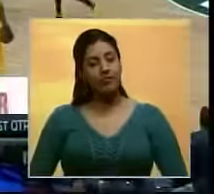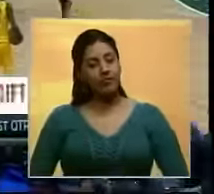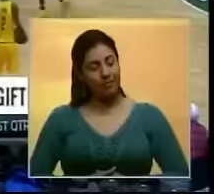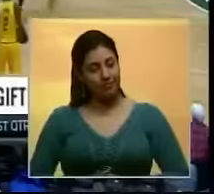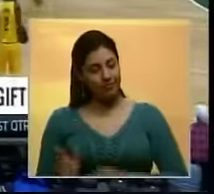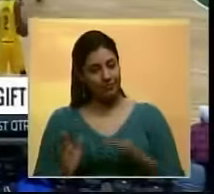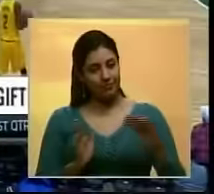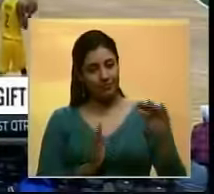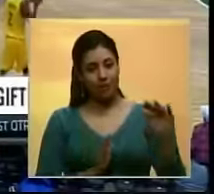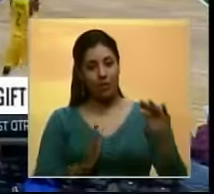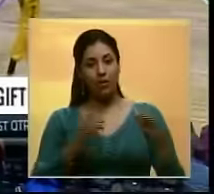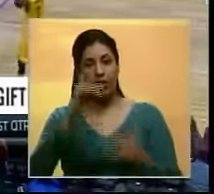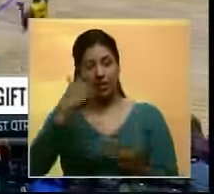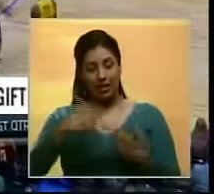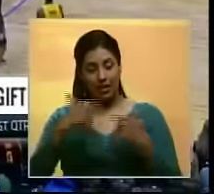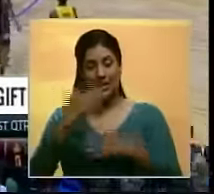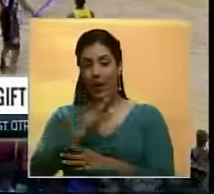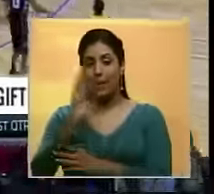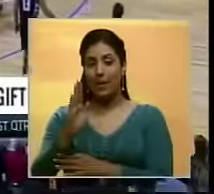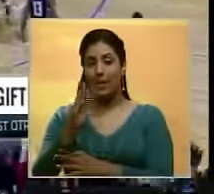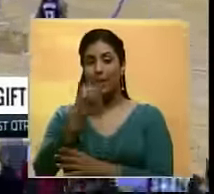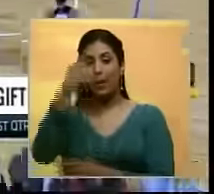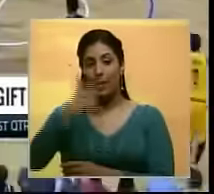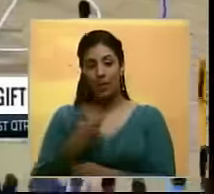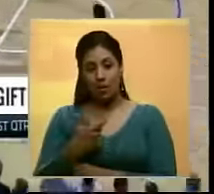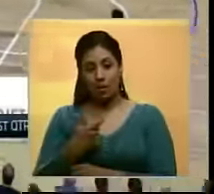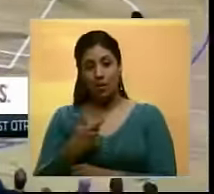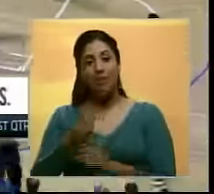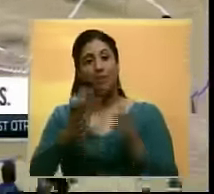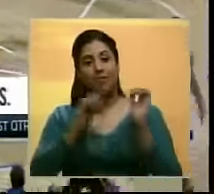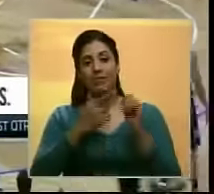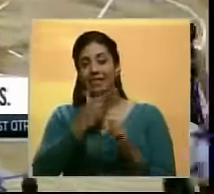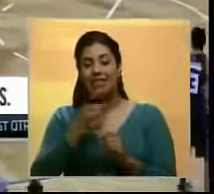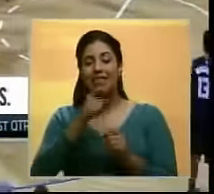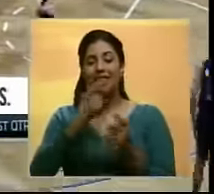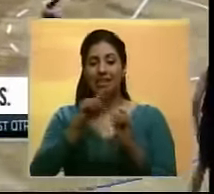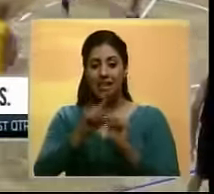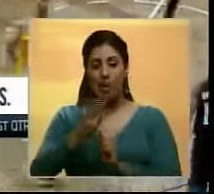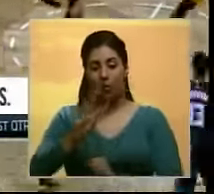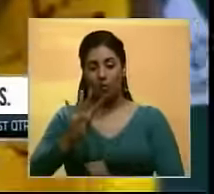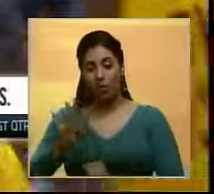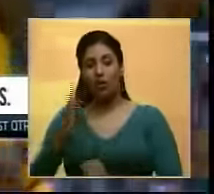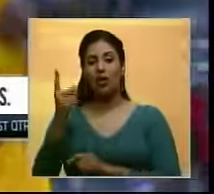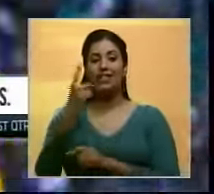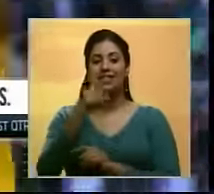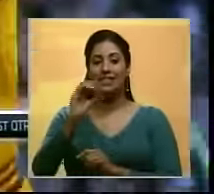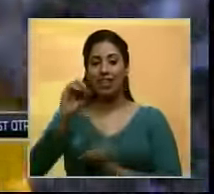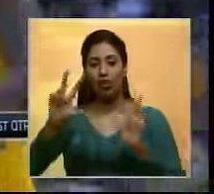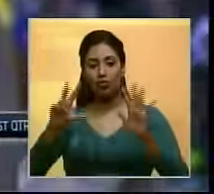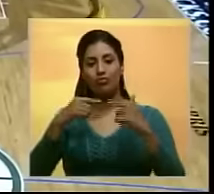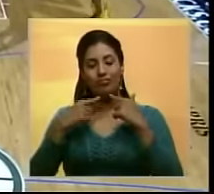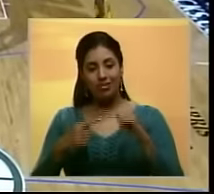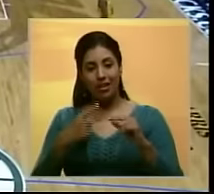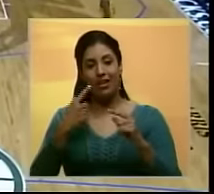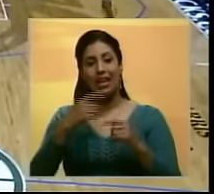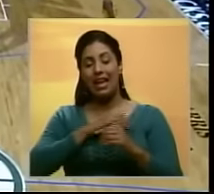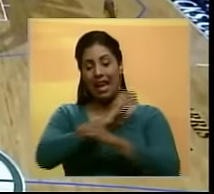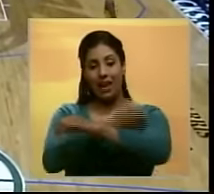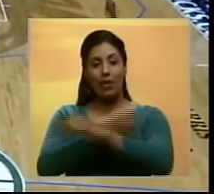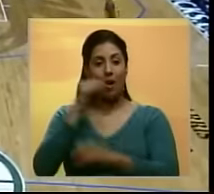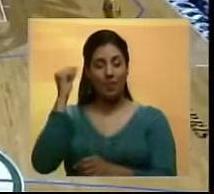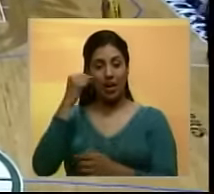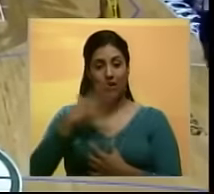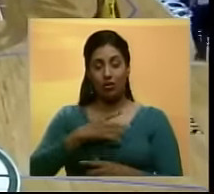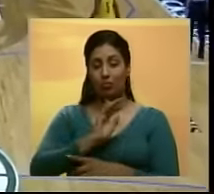Por su parte, los Cavaliers vencieron a los Milwaukee Bucks con marcador de 144 a 108. El héroe del partido fue LeBron